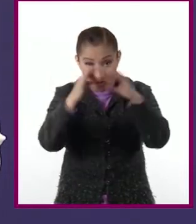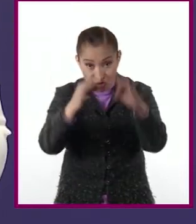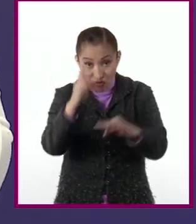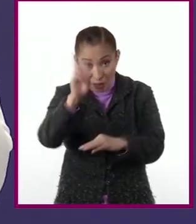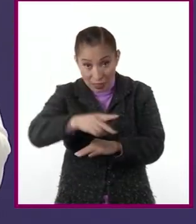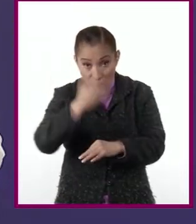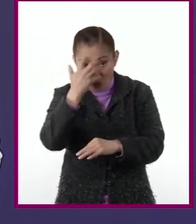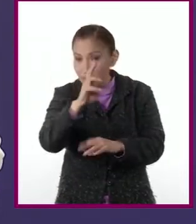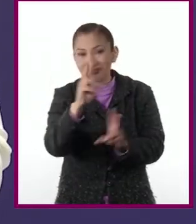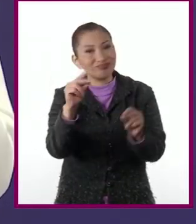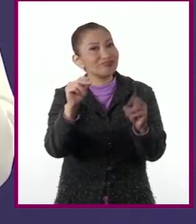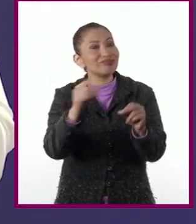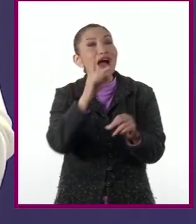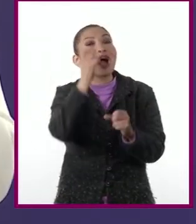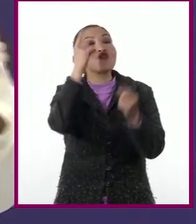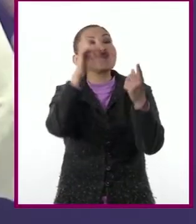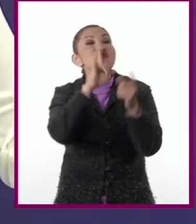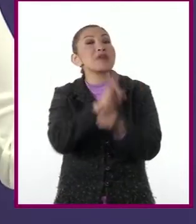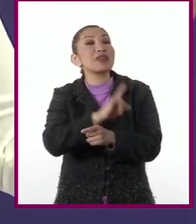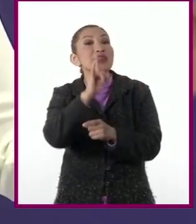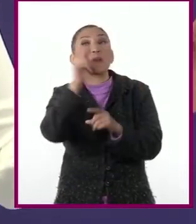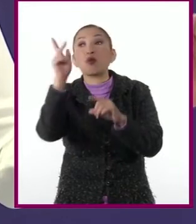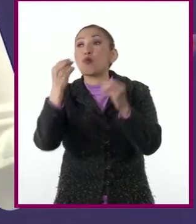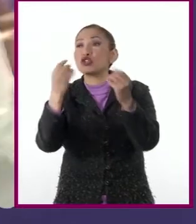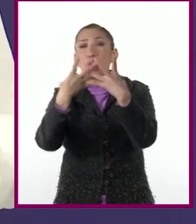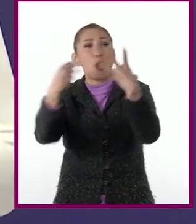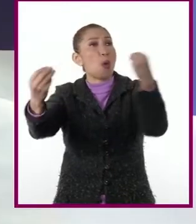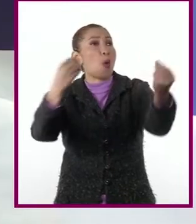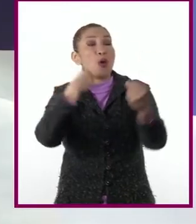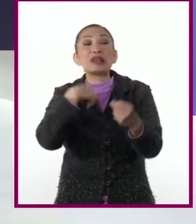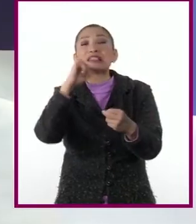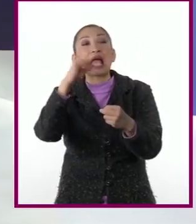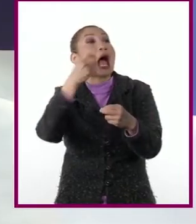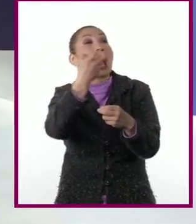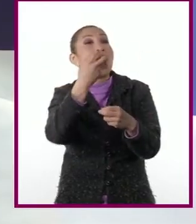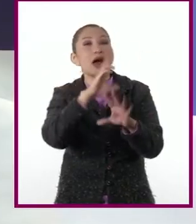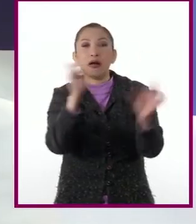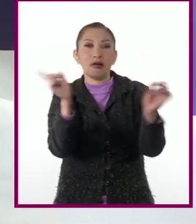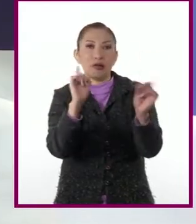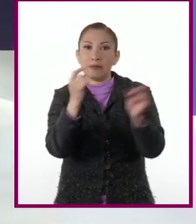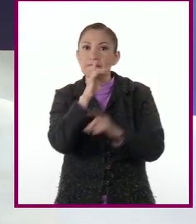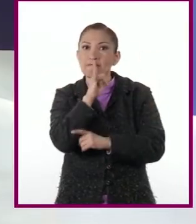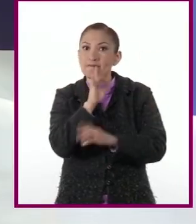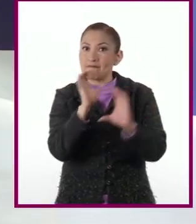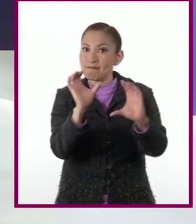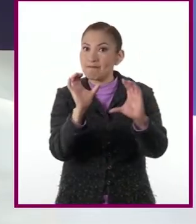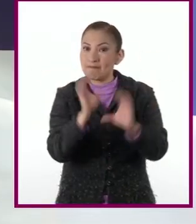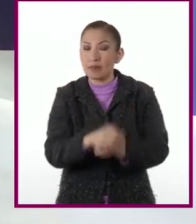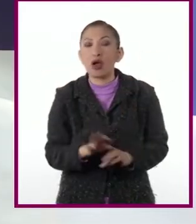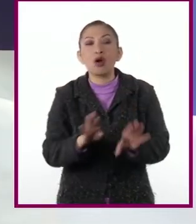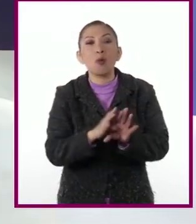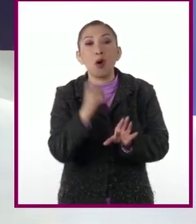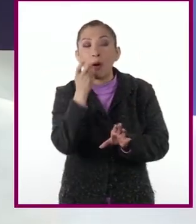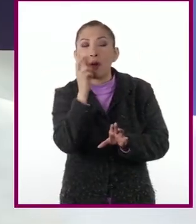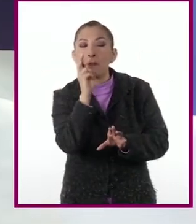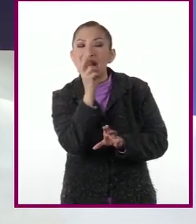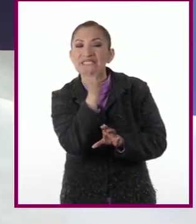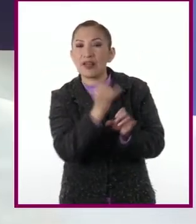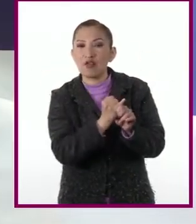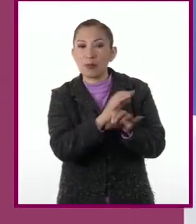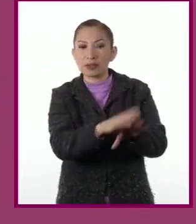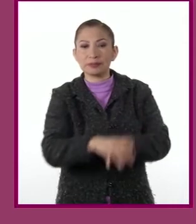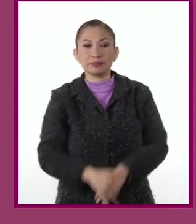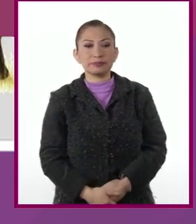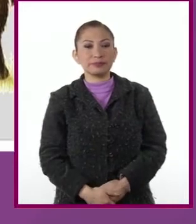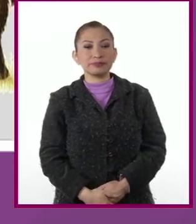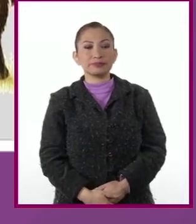y veraz, aunque lo repitan miles de personas. Ahora veamos cómo identificar este tipo de información.